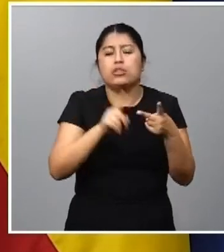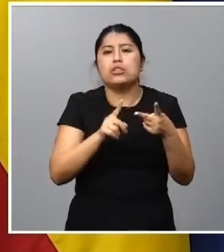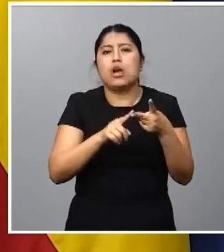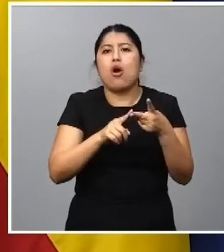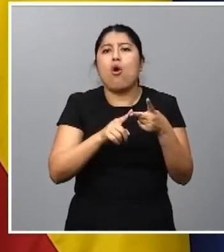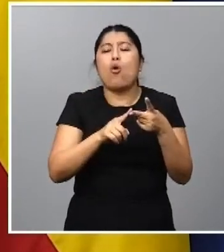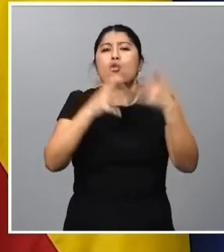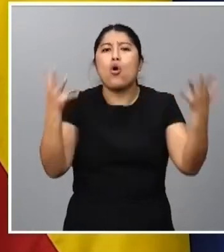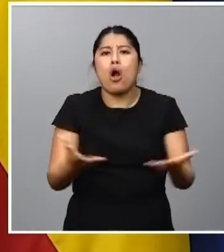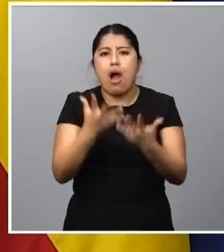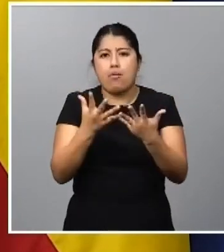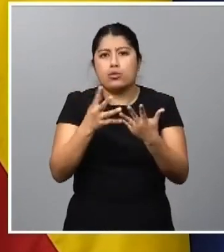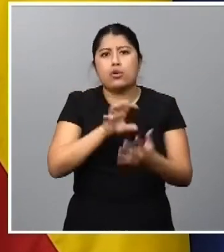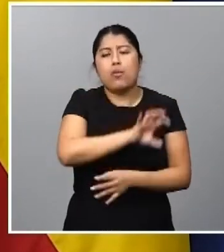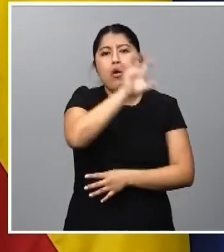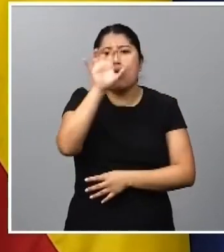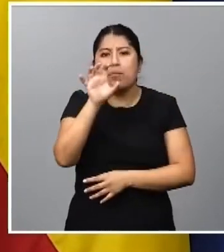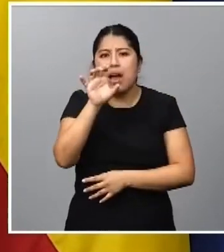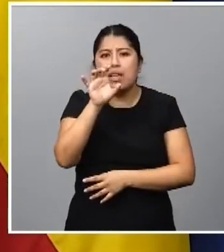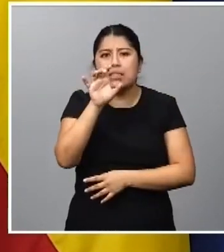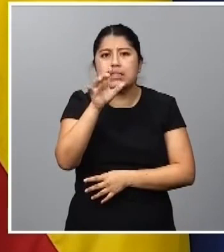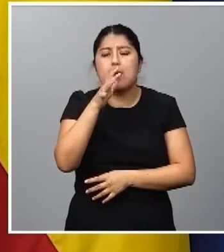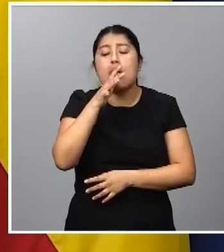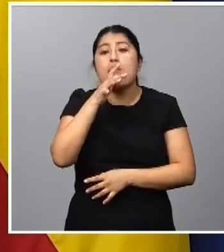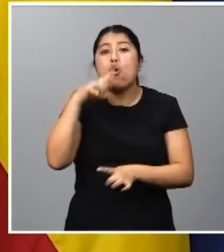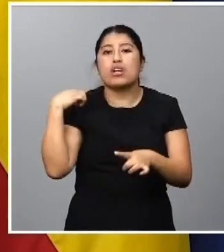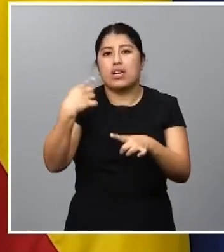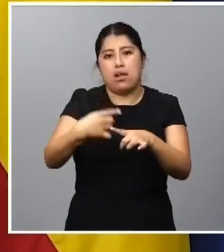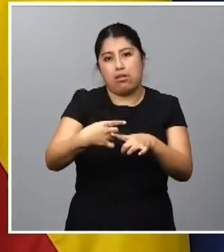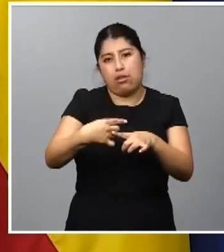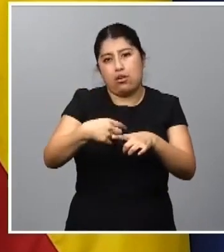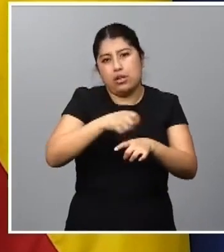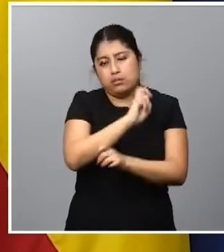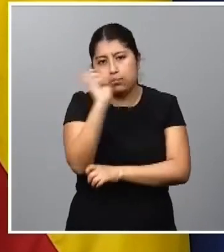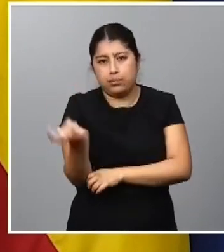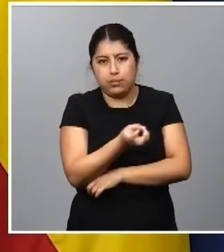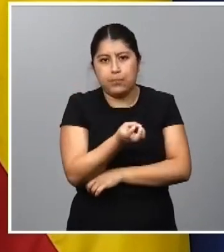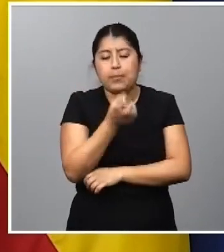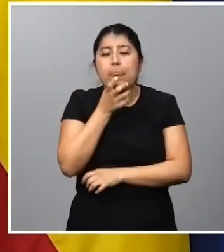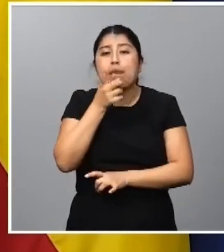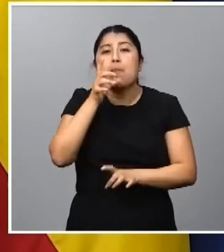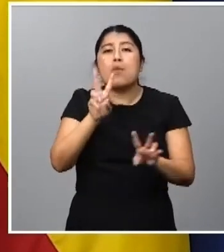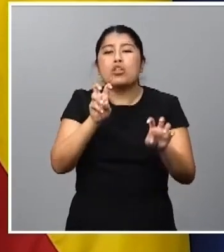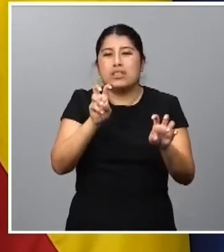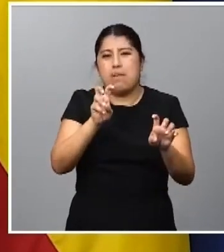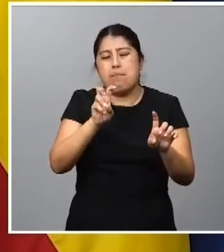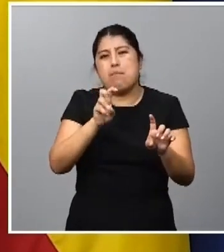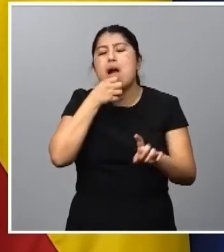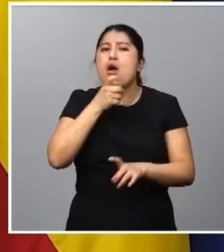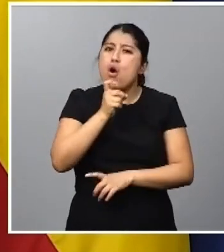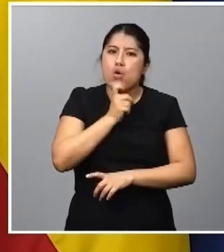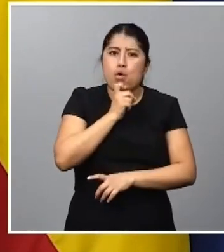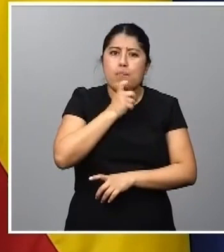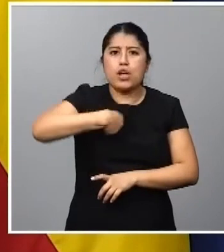intergeneracional de país. Hablamos de acuerdo intergeneracional de país porque, debido a la complejidad del asunto, requiere que nos